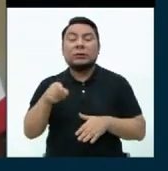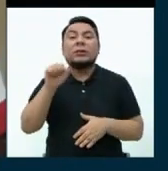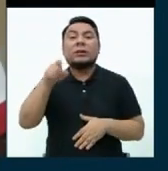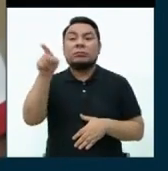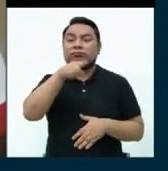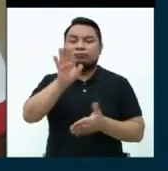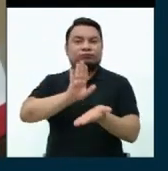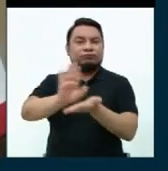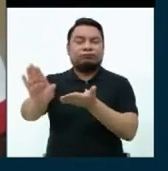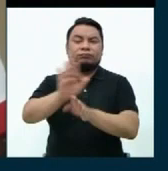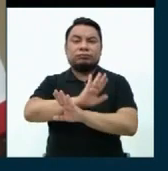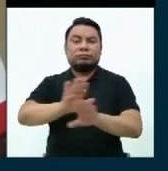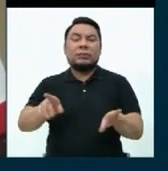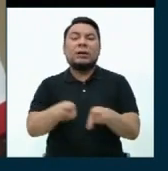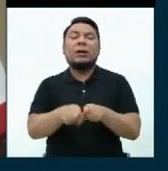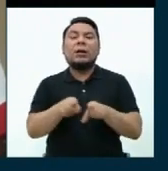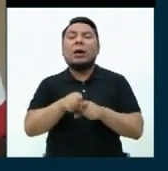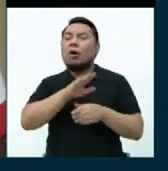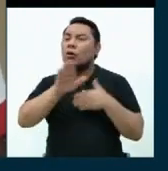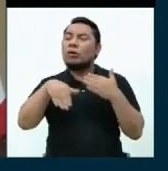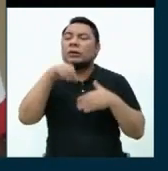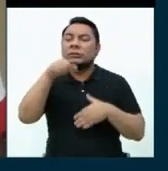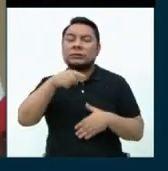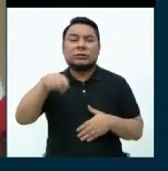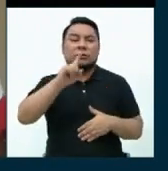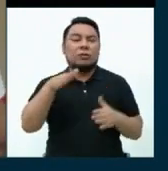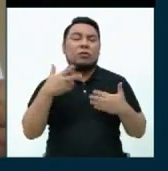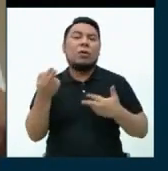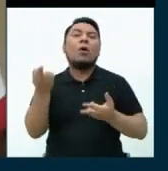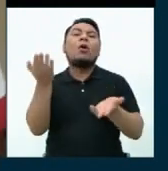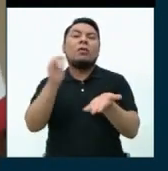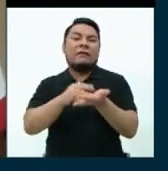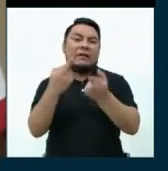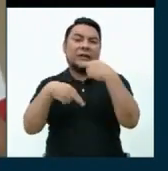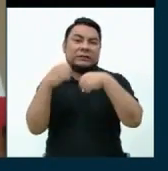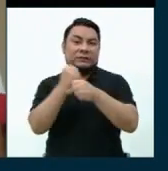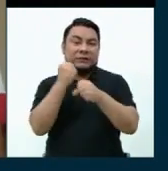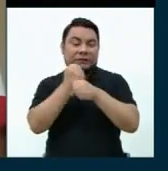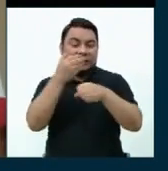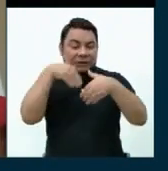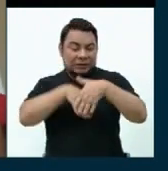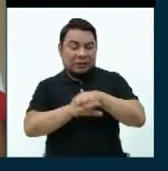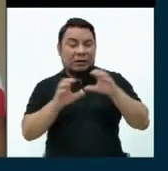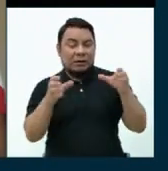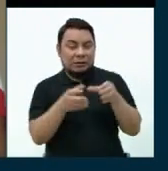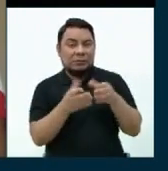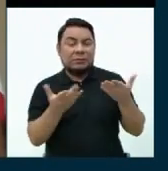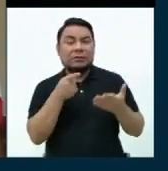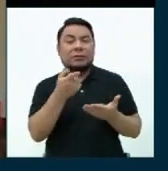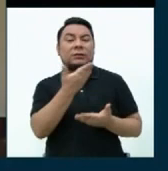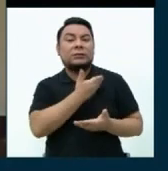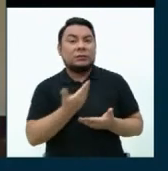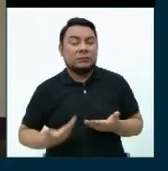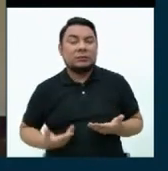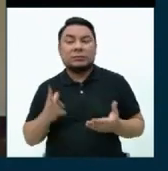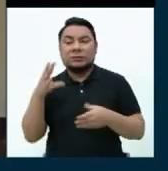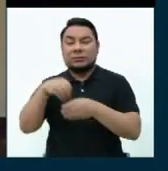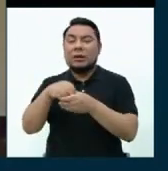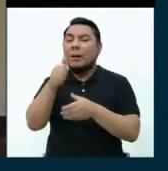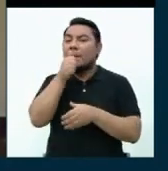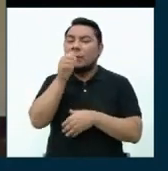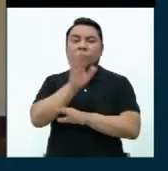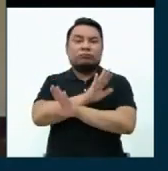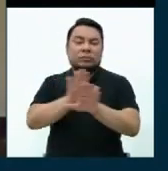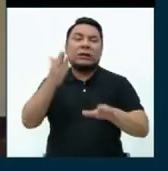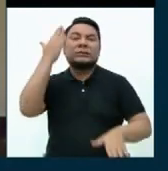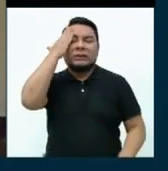civil se les debe aplicar de todas maneras para que no puedan trabajar ni dentro de la parte pública ni dentro de la parte privada